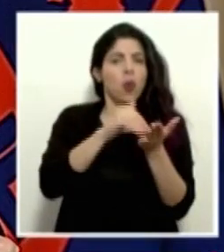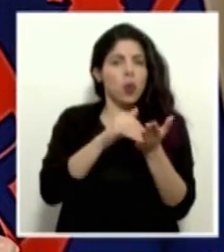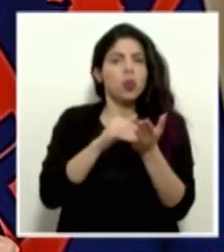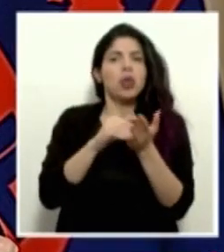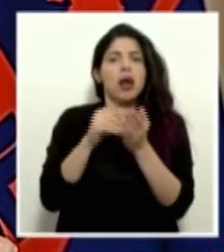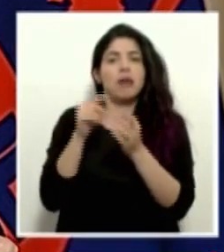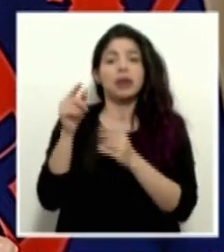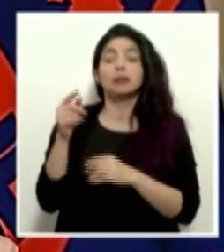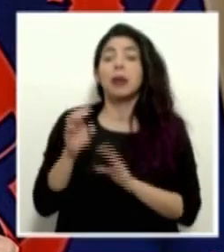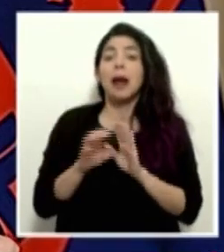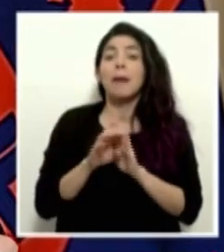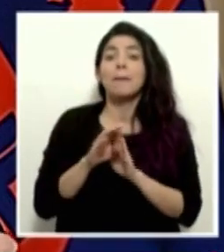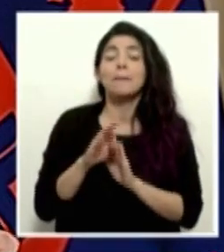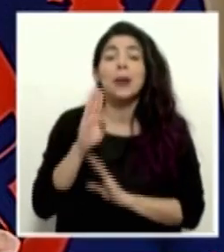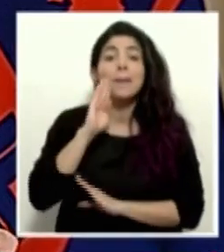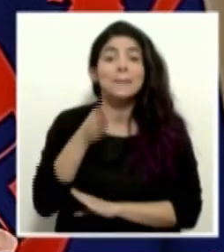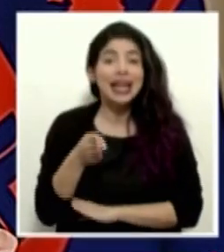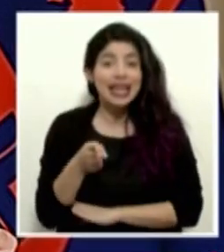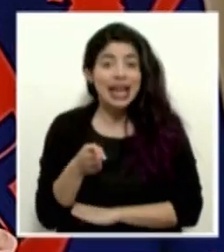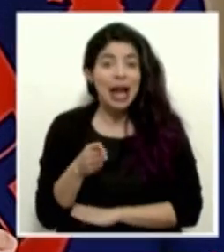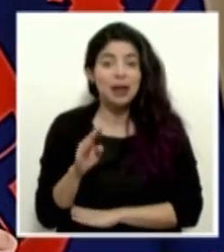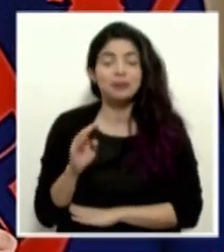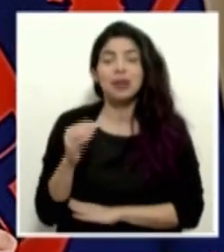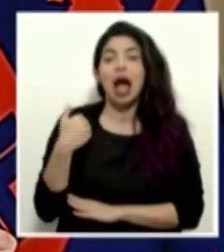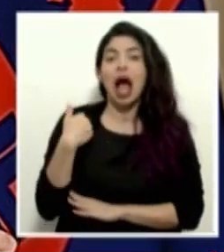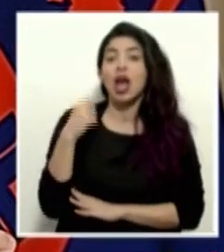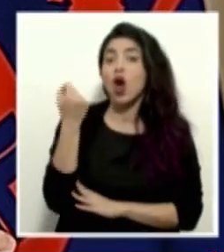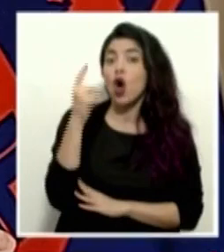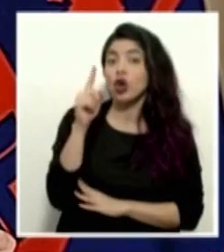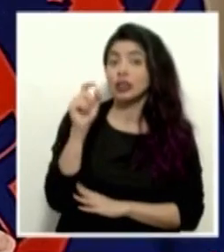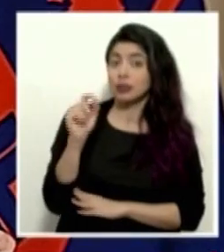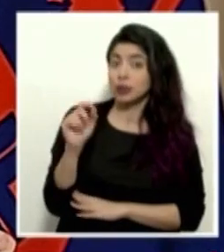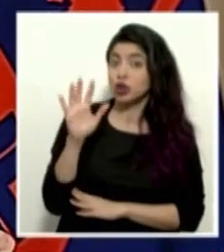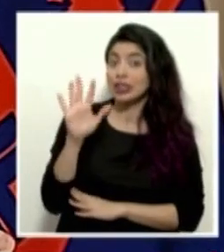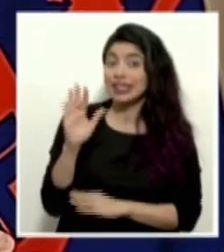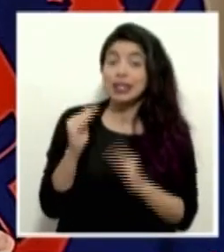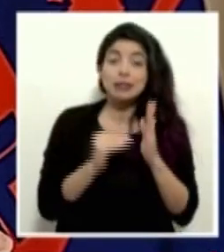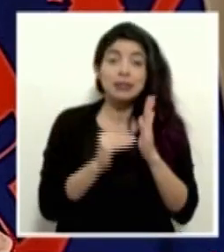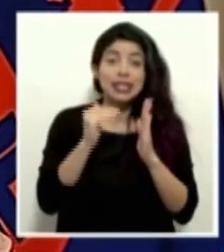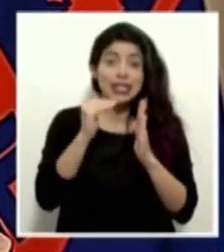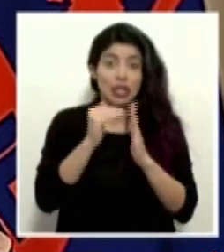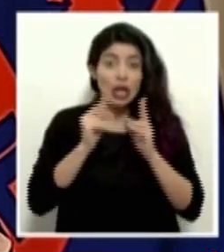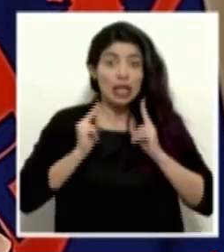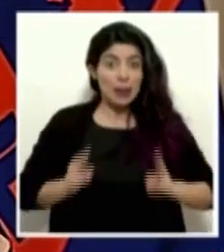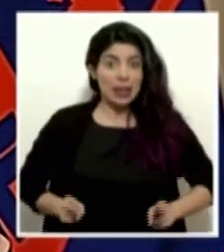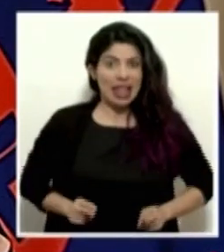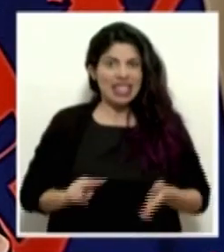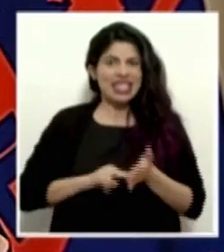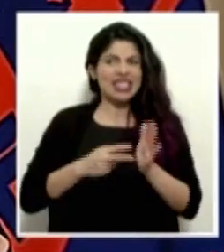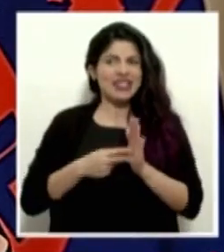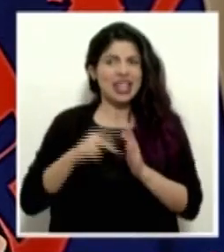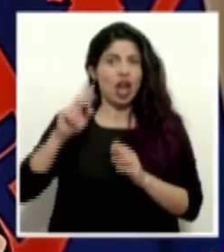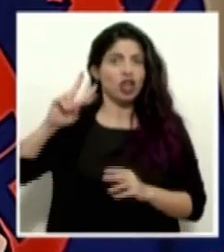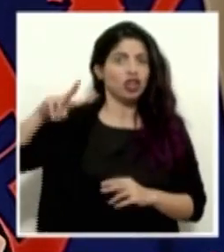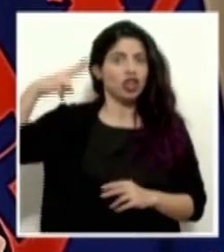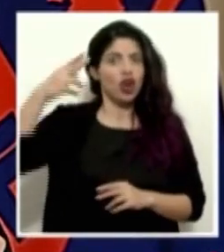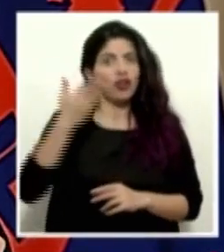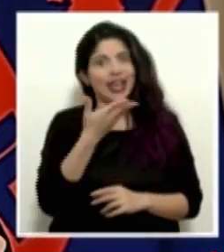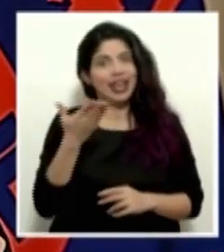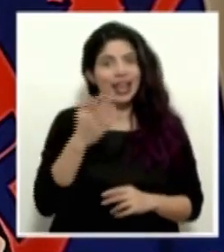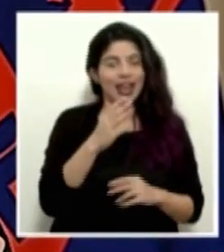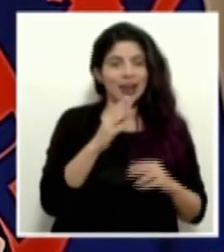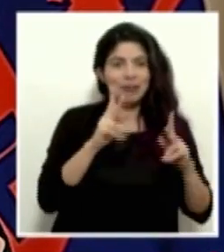En Bélgica, que tiene una población de 11.5 millones de habitantes, o sea, un poco más del doble de la nuestra,